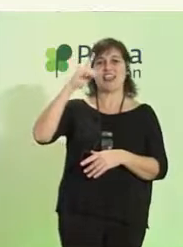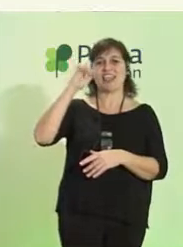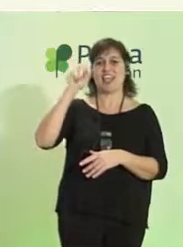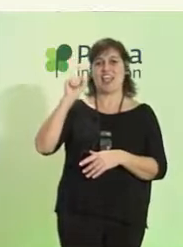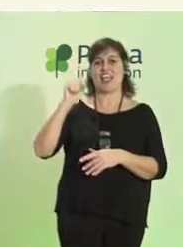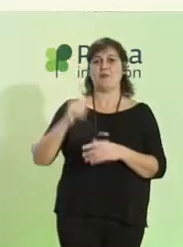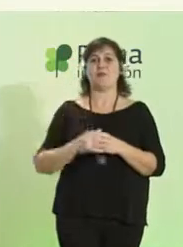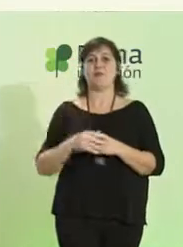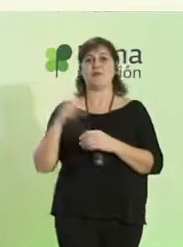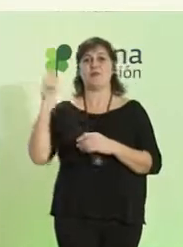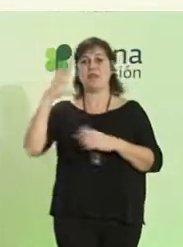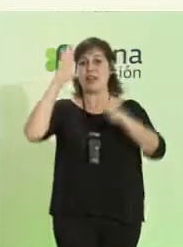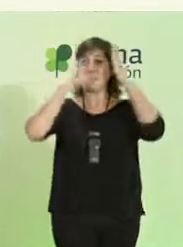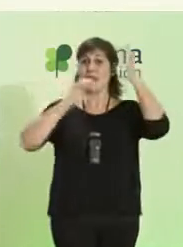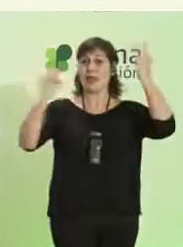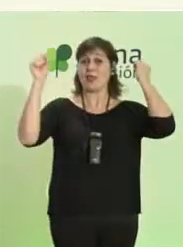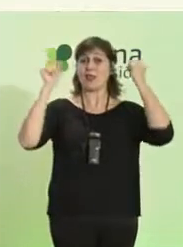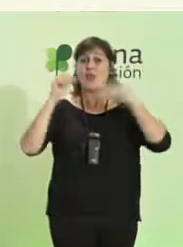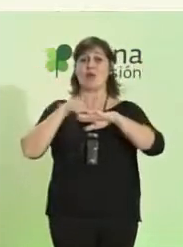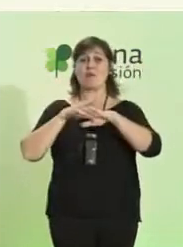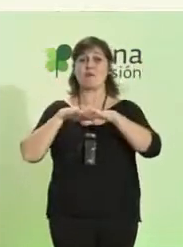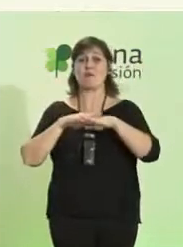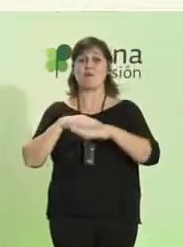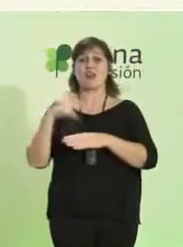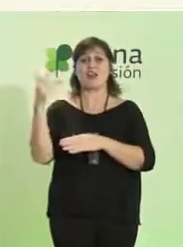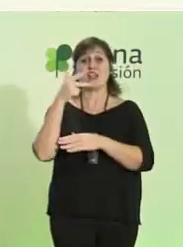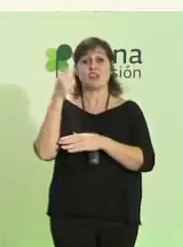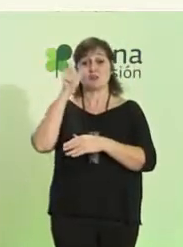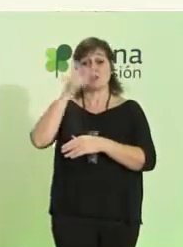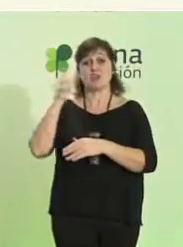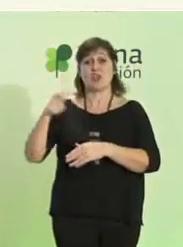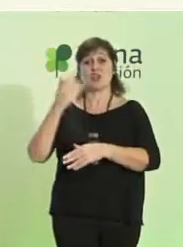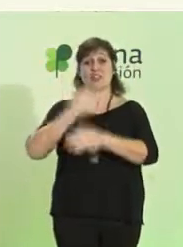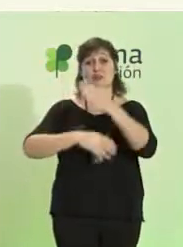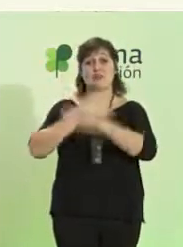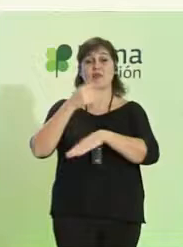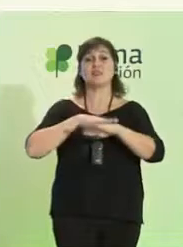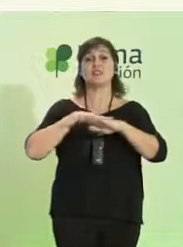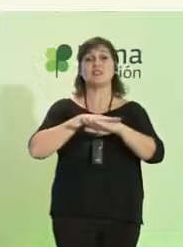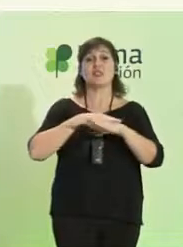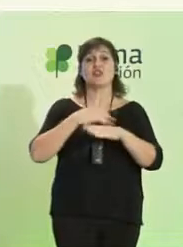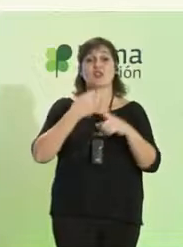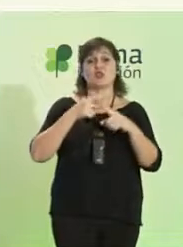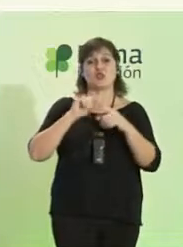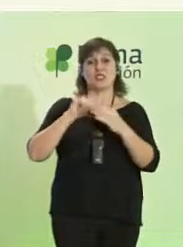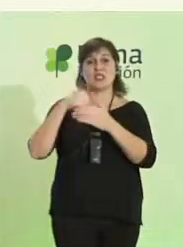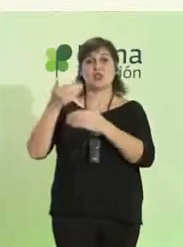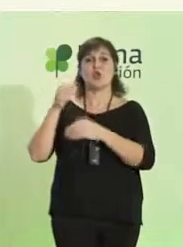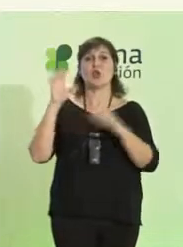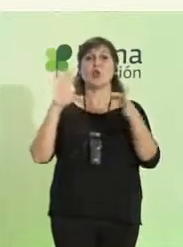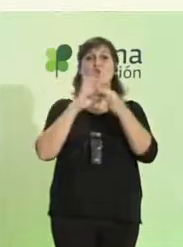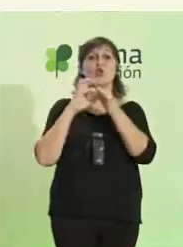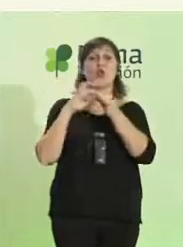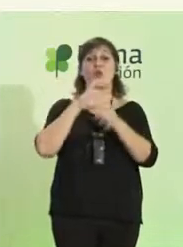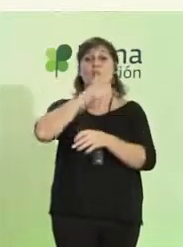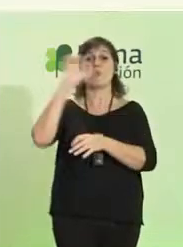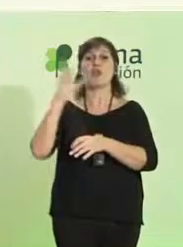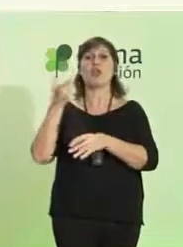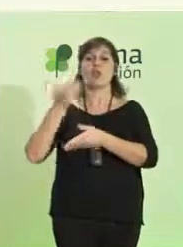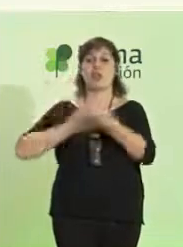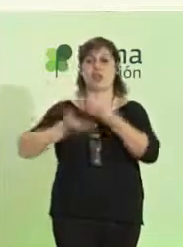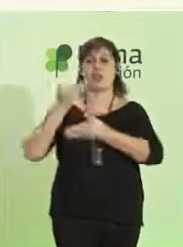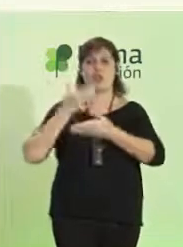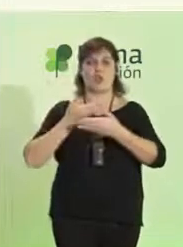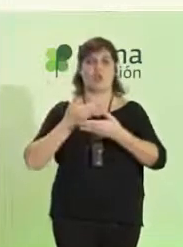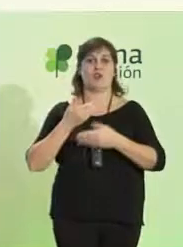especial para la Convención sobre los Derechos de las Personas con Discapacidad del Ministerio de Asuntos Exteriores, Unión Europea y Cooperación.